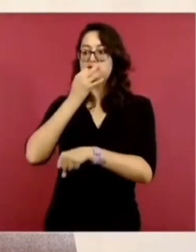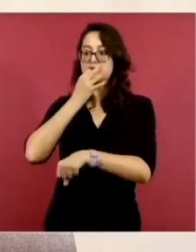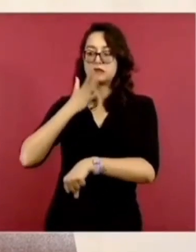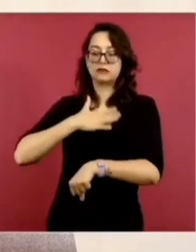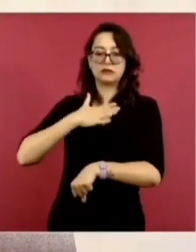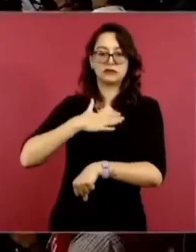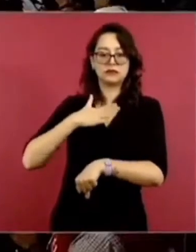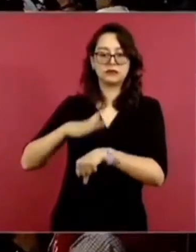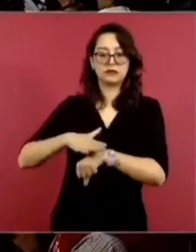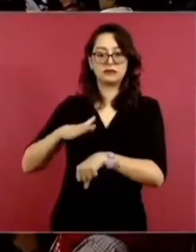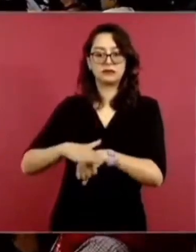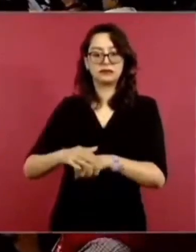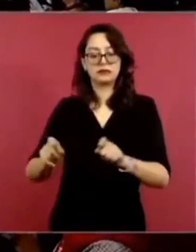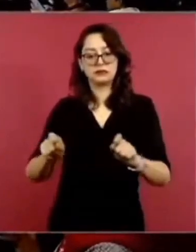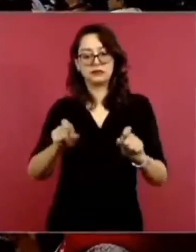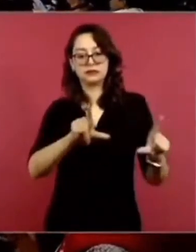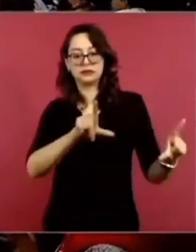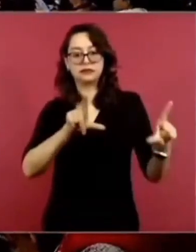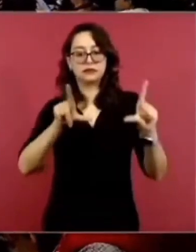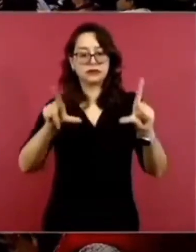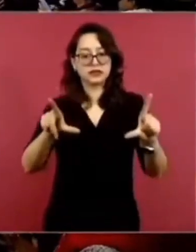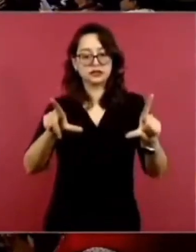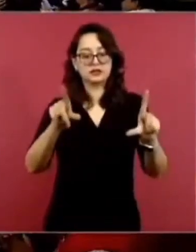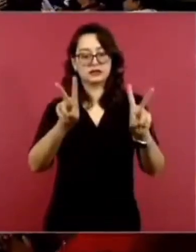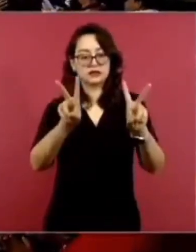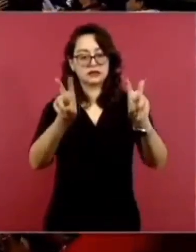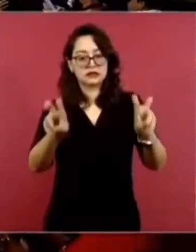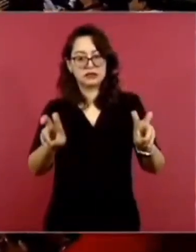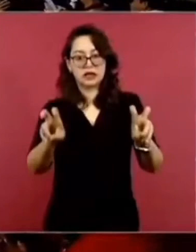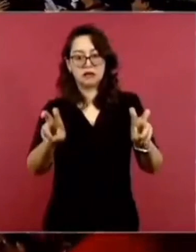la justificación, el resumen.